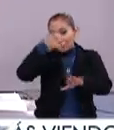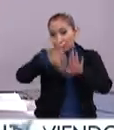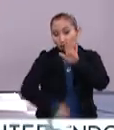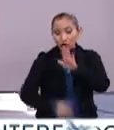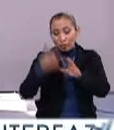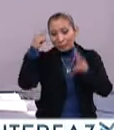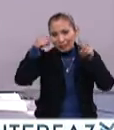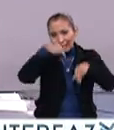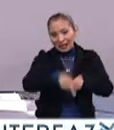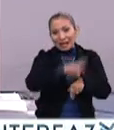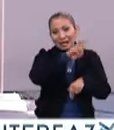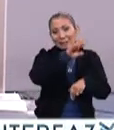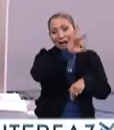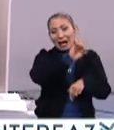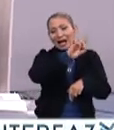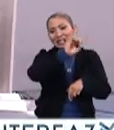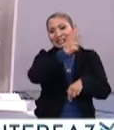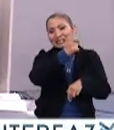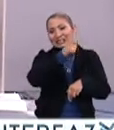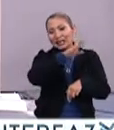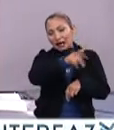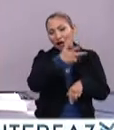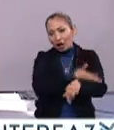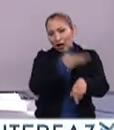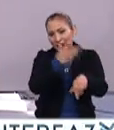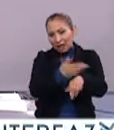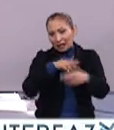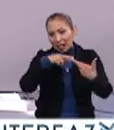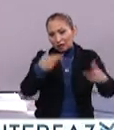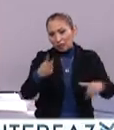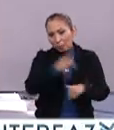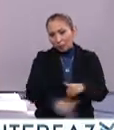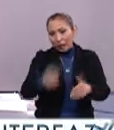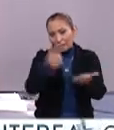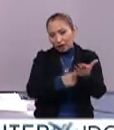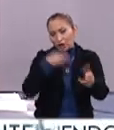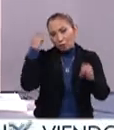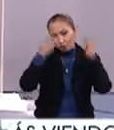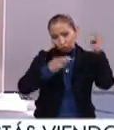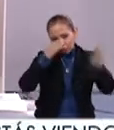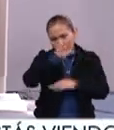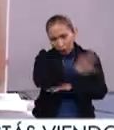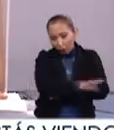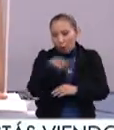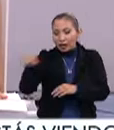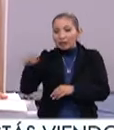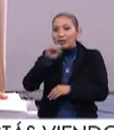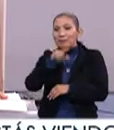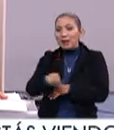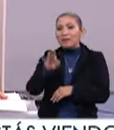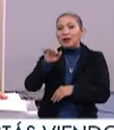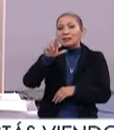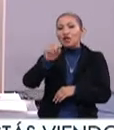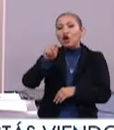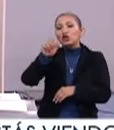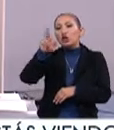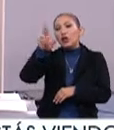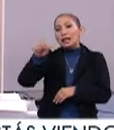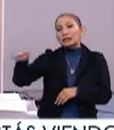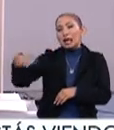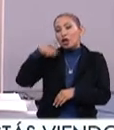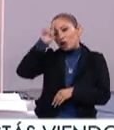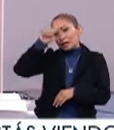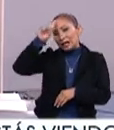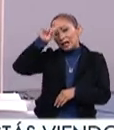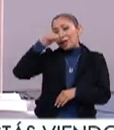de la ciudad de del Museo Nacional de Arte y también Francisco Torres, quien